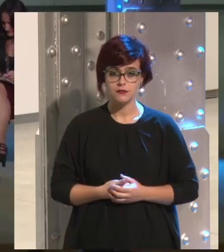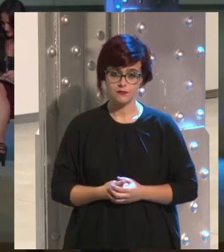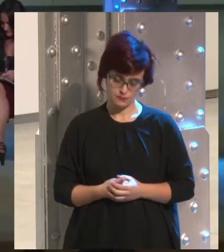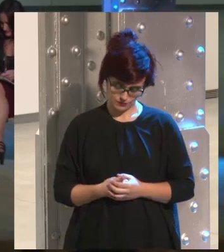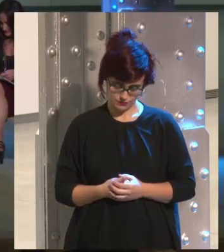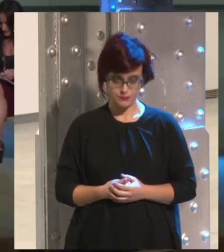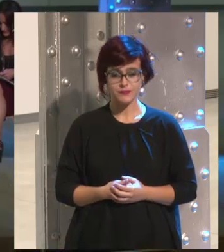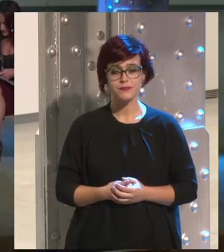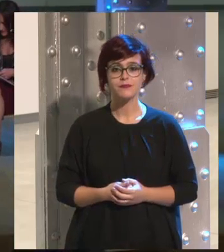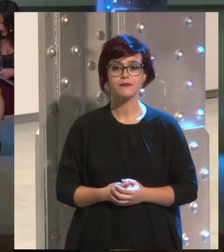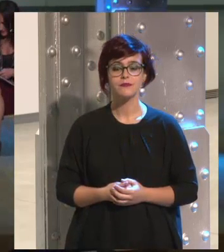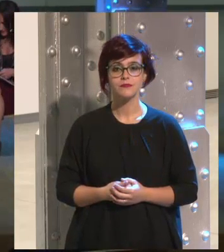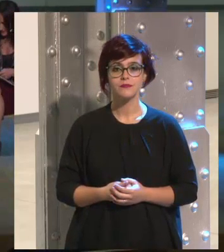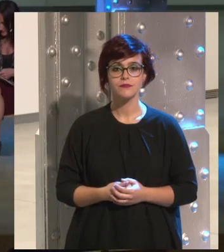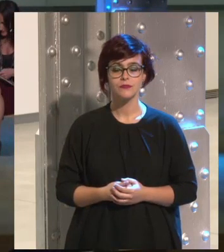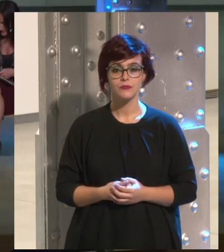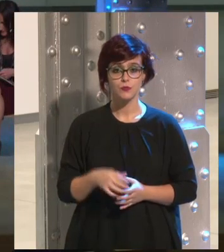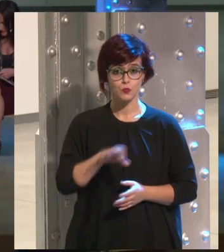Allí, hay un señor que quiere preguntar algo.